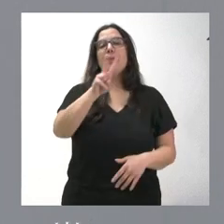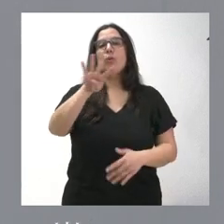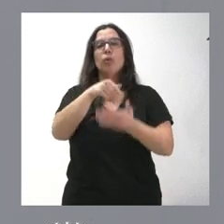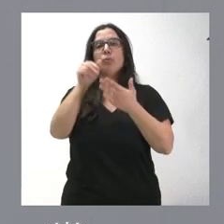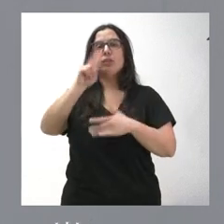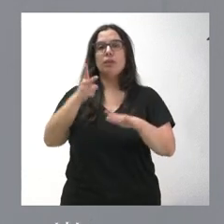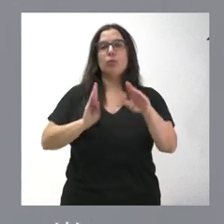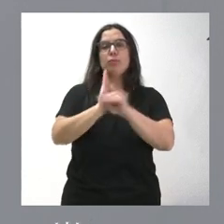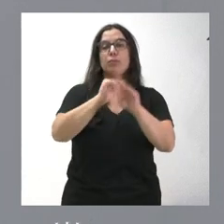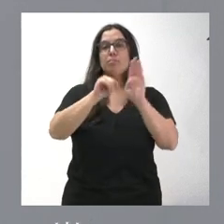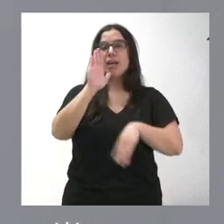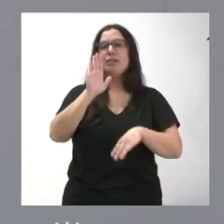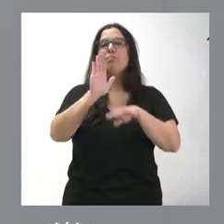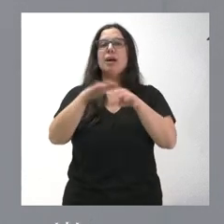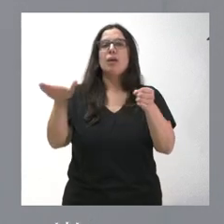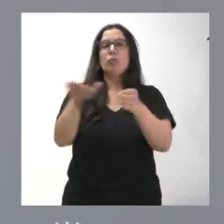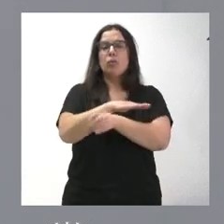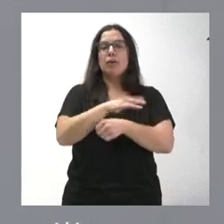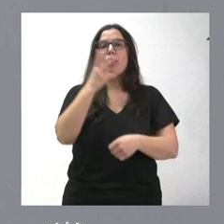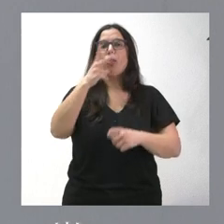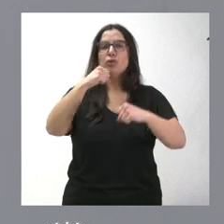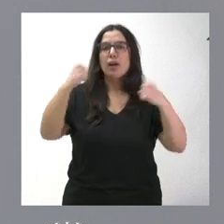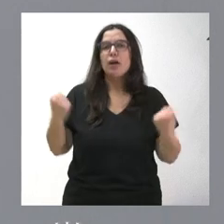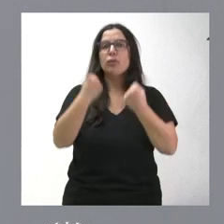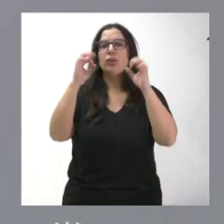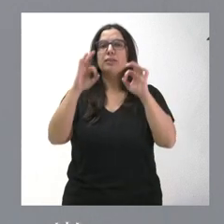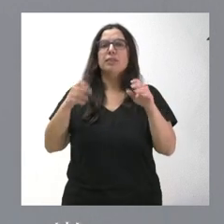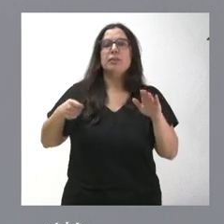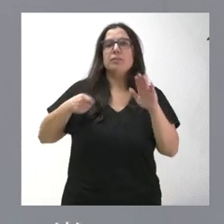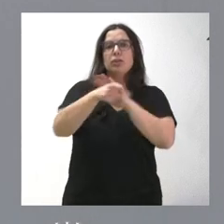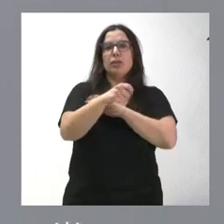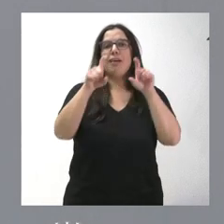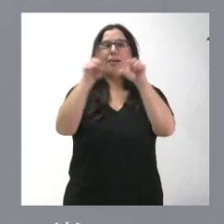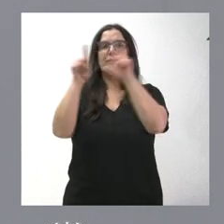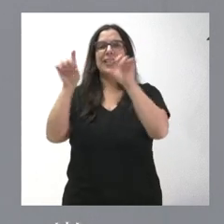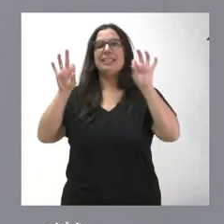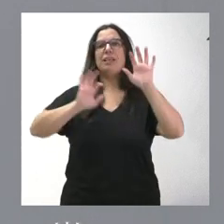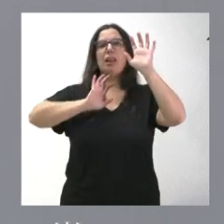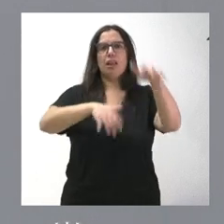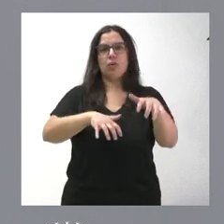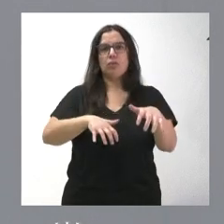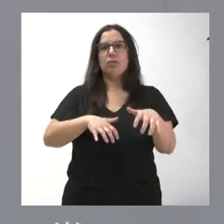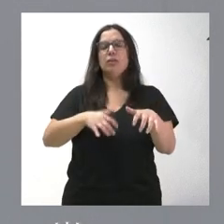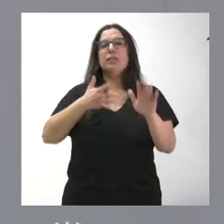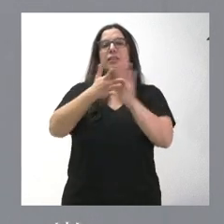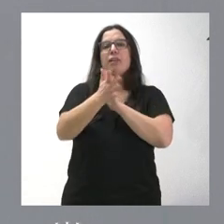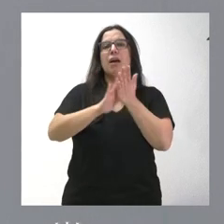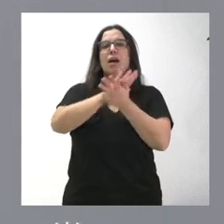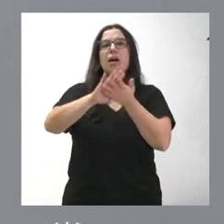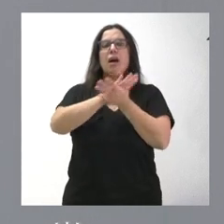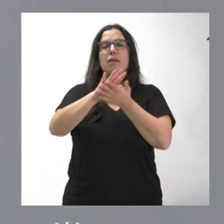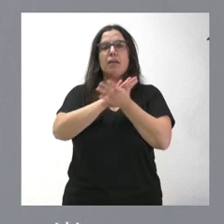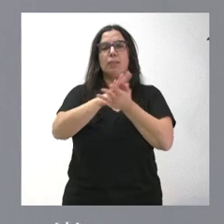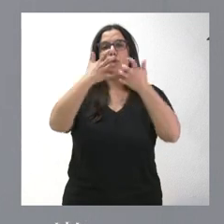de euros a financiar dos actuaciones de inversiones empresariales en León. Estamos hablando de la ampliación del